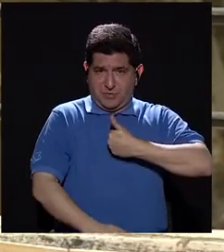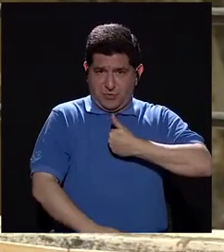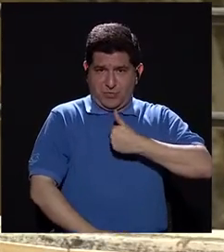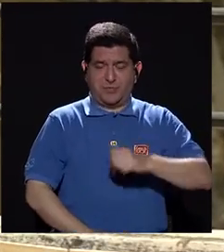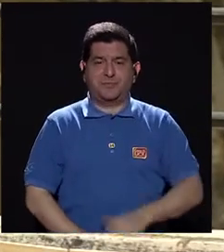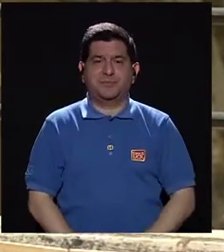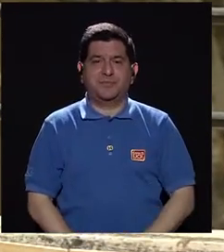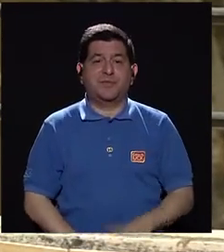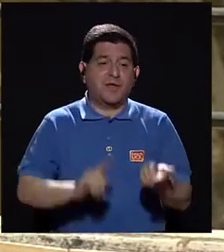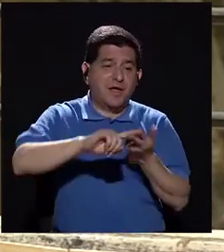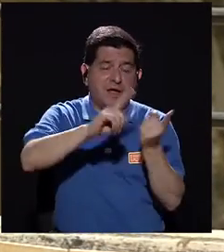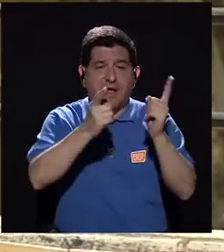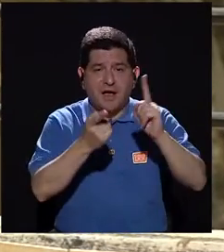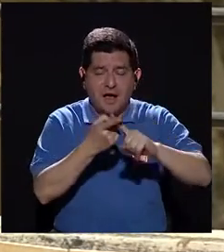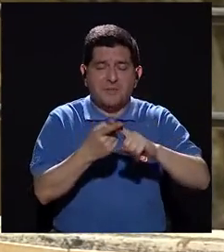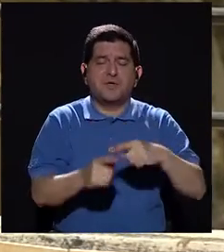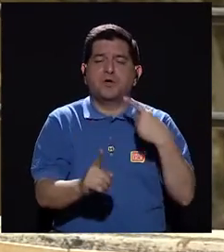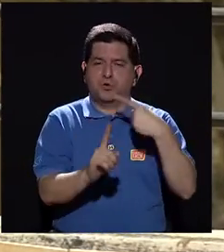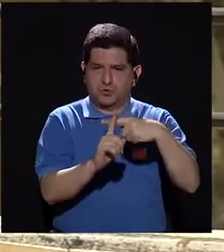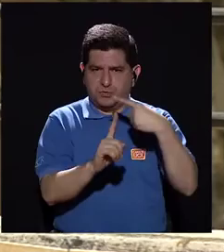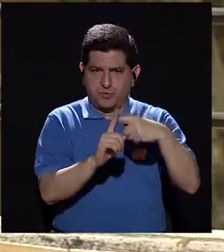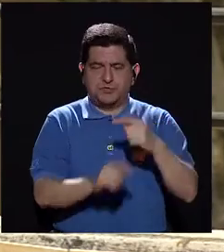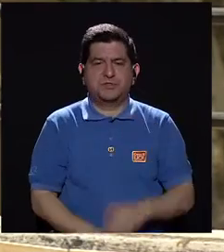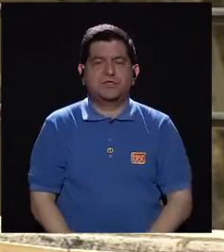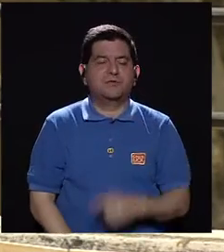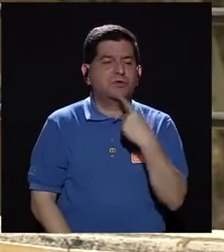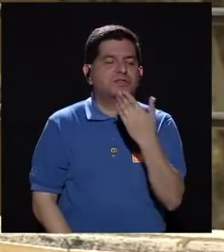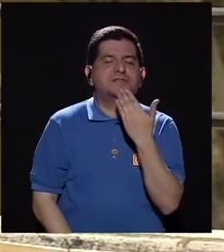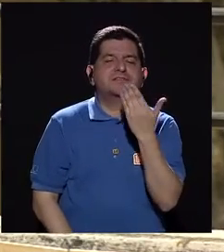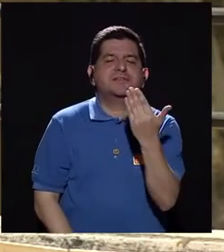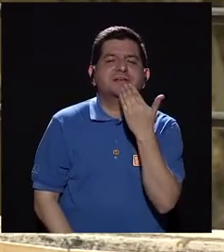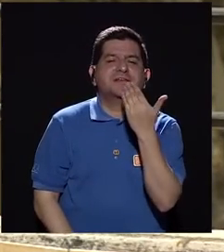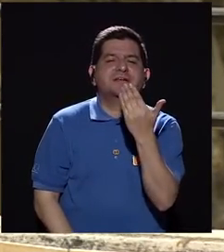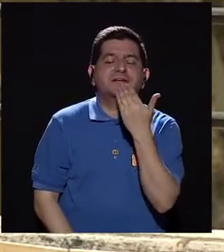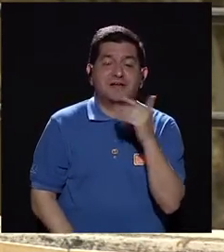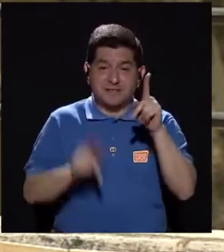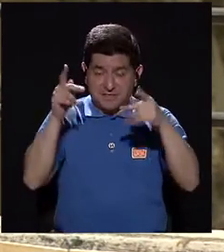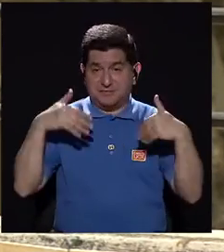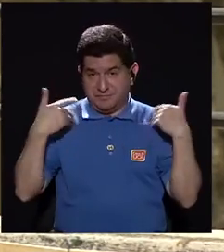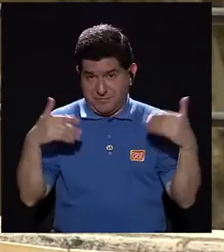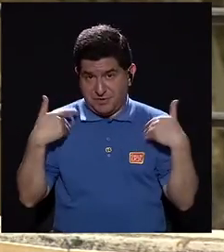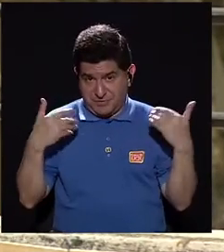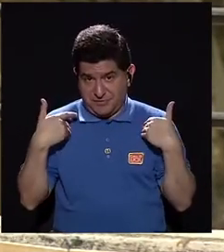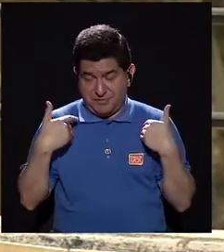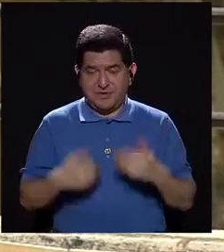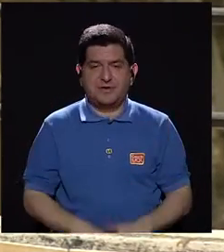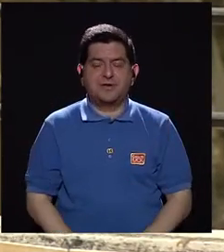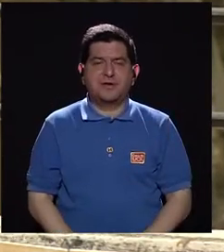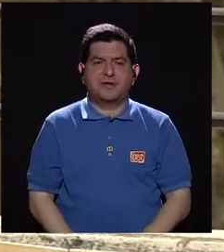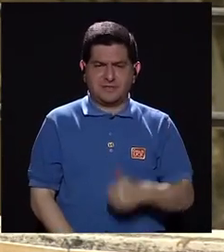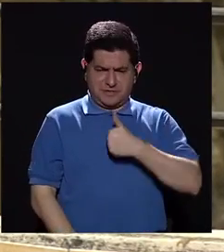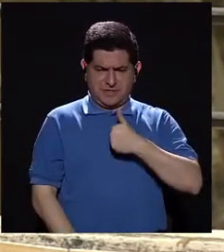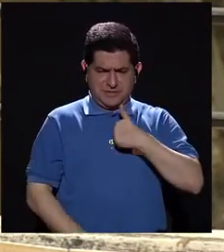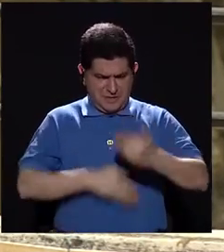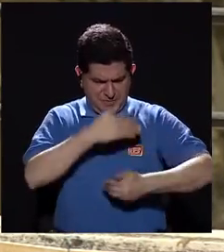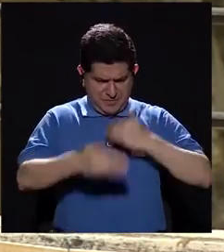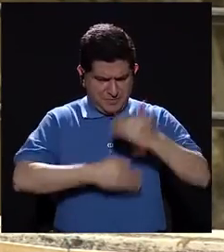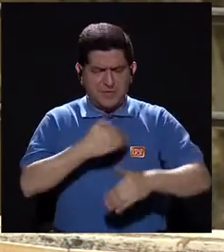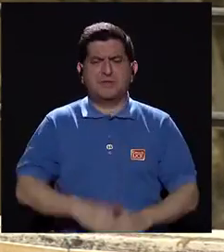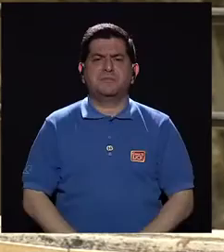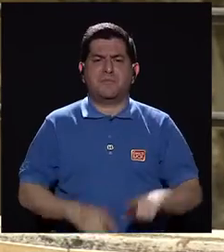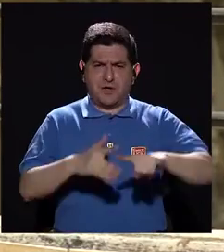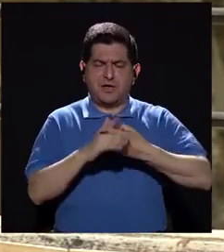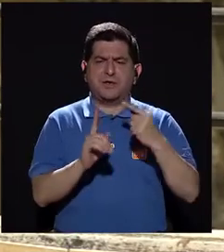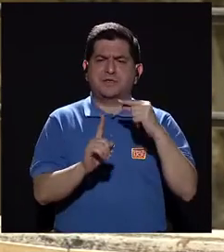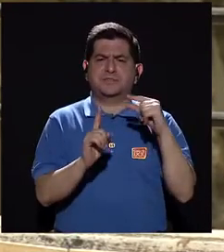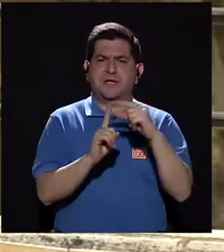Desde ahí. Los amigos, rodearse de amigos positivos, el dar gracias, las personas agradecidas son más felices. La autogestión, iniciar el día